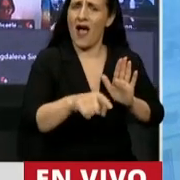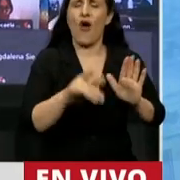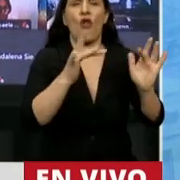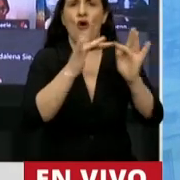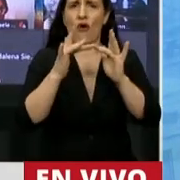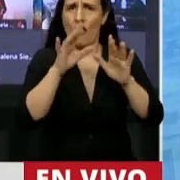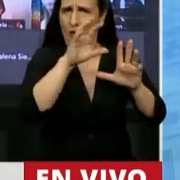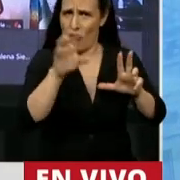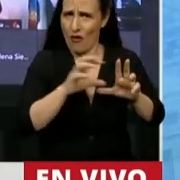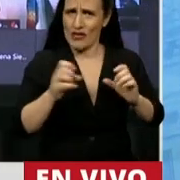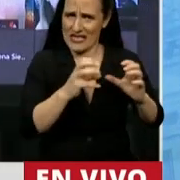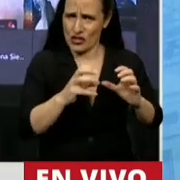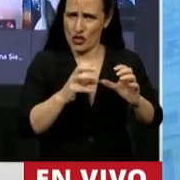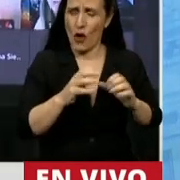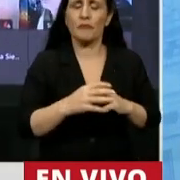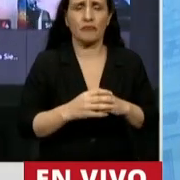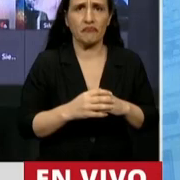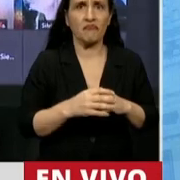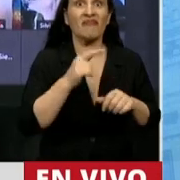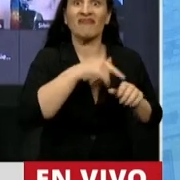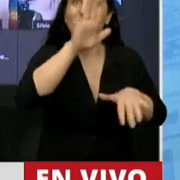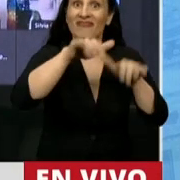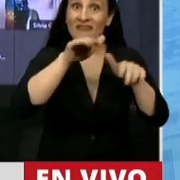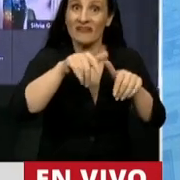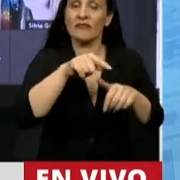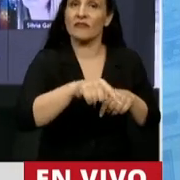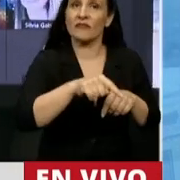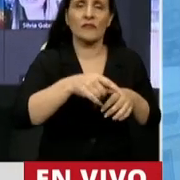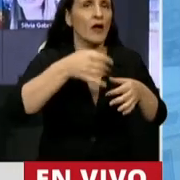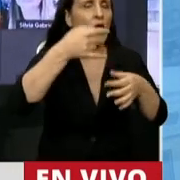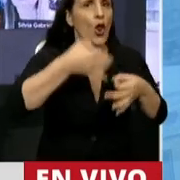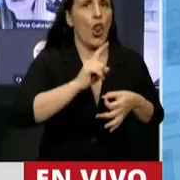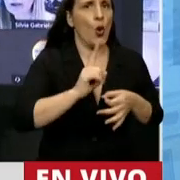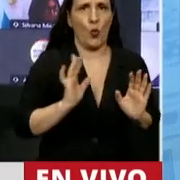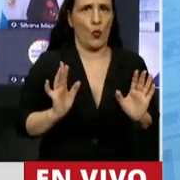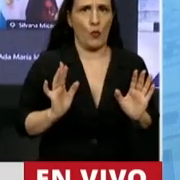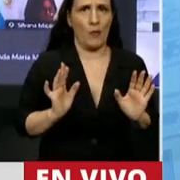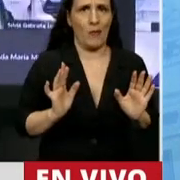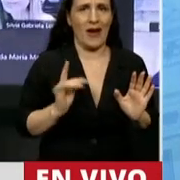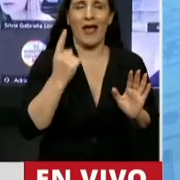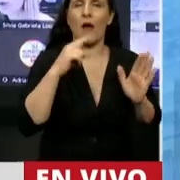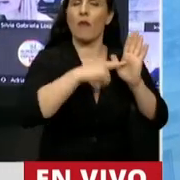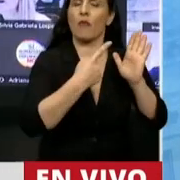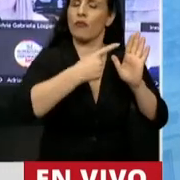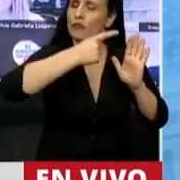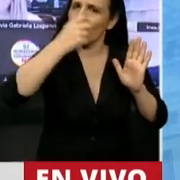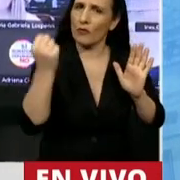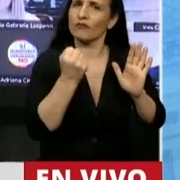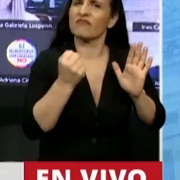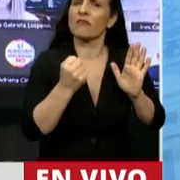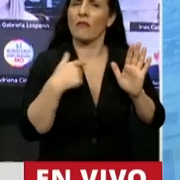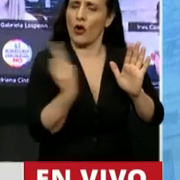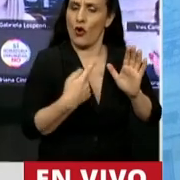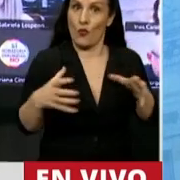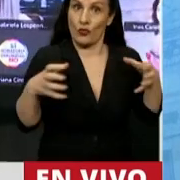remotas, en su convocatoria claramente incumplió una de las condiciones que nuestro